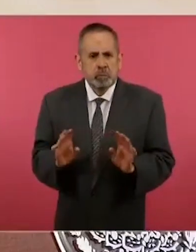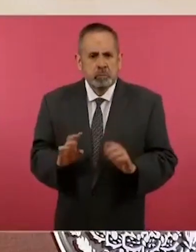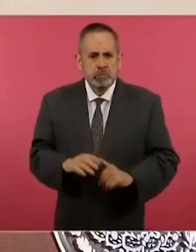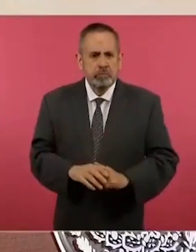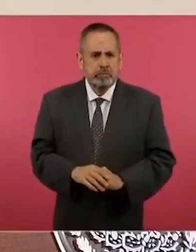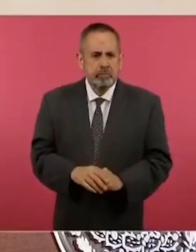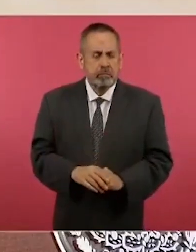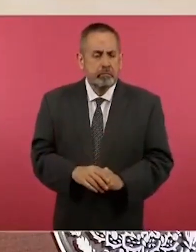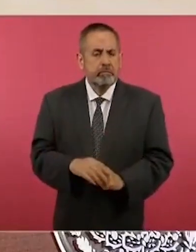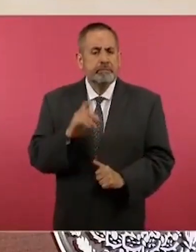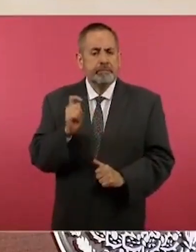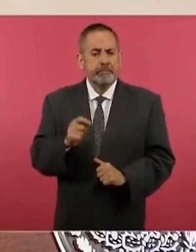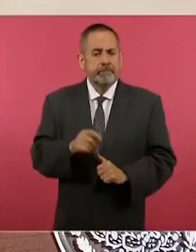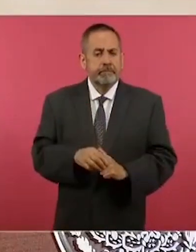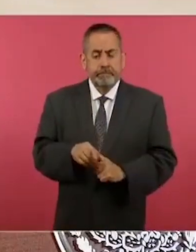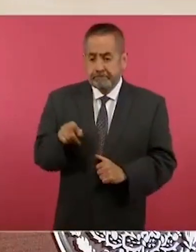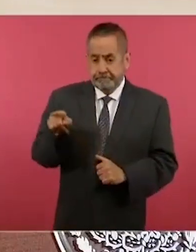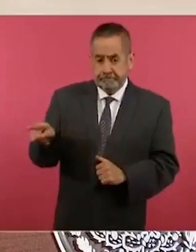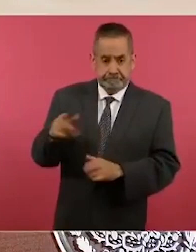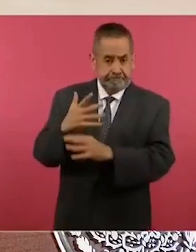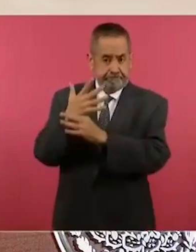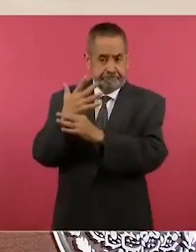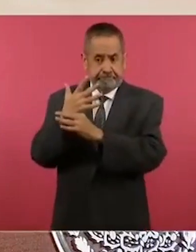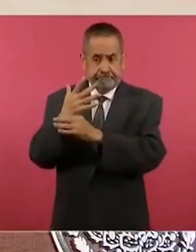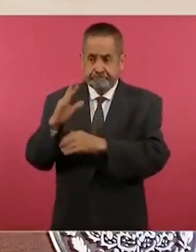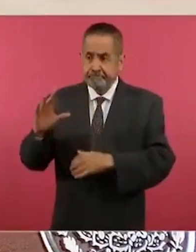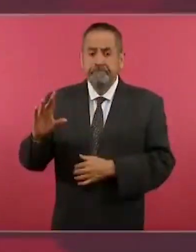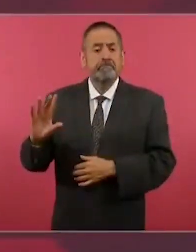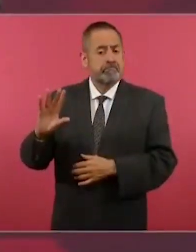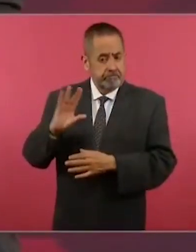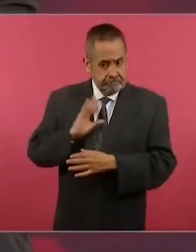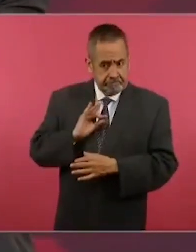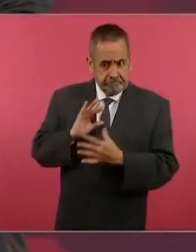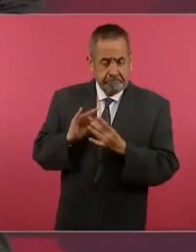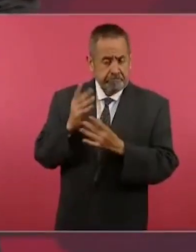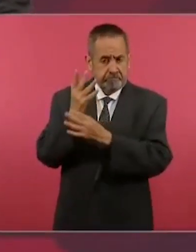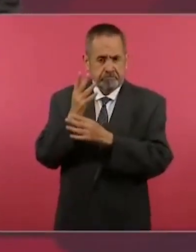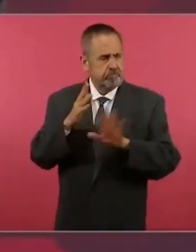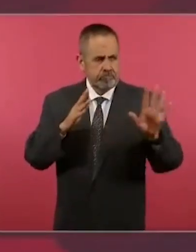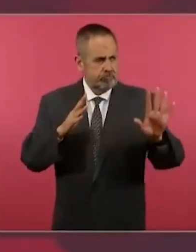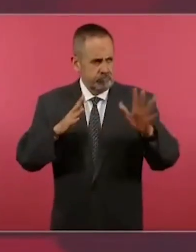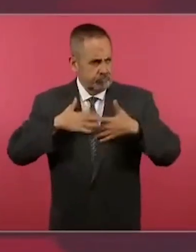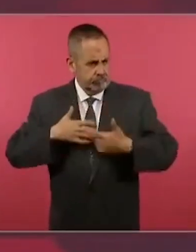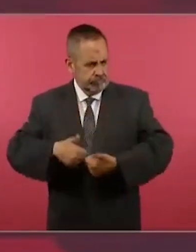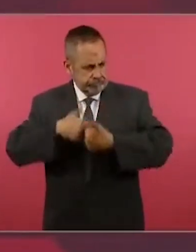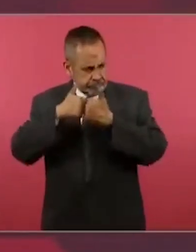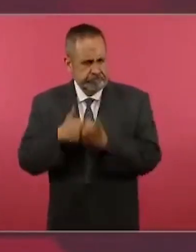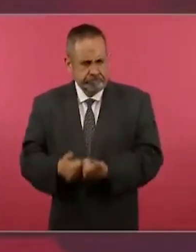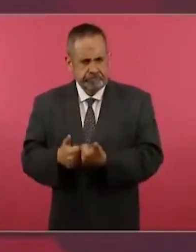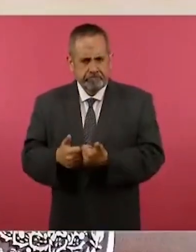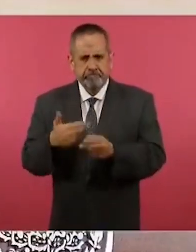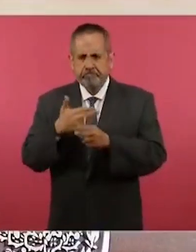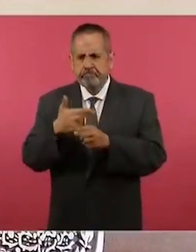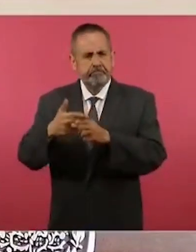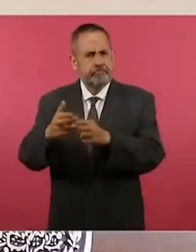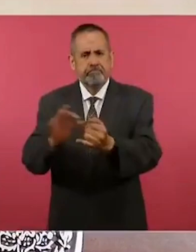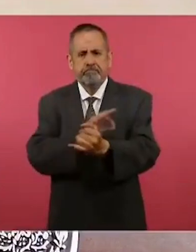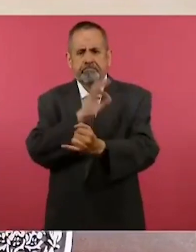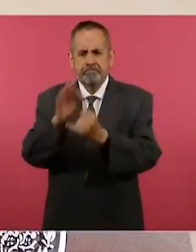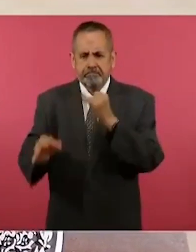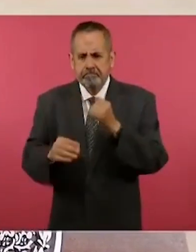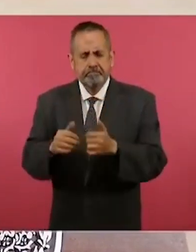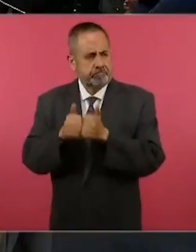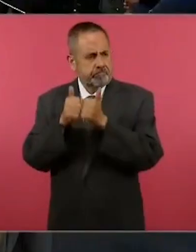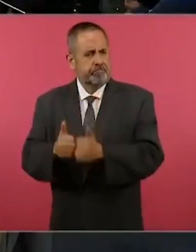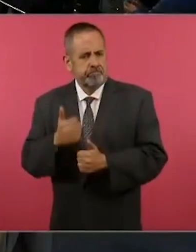sino porque él ha expresado que se queda hasta el efectivamente, porque